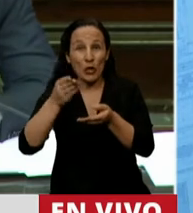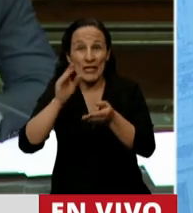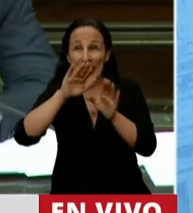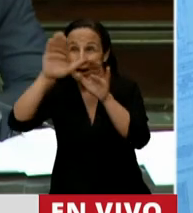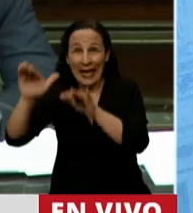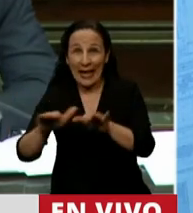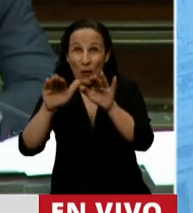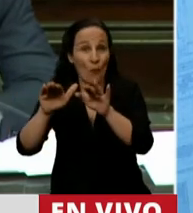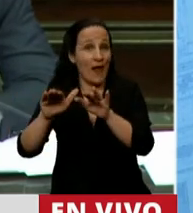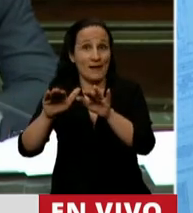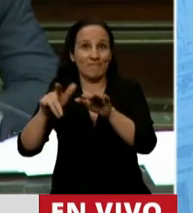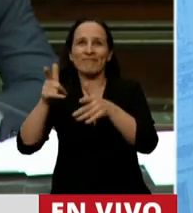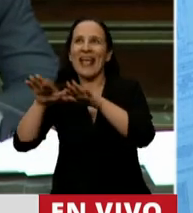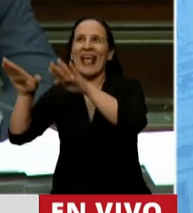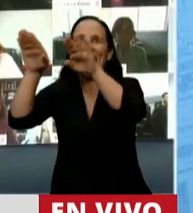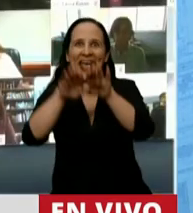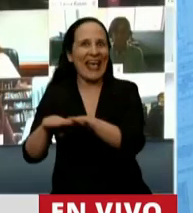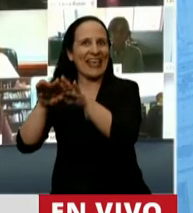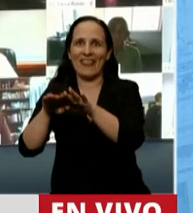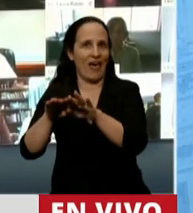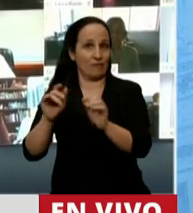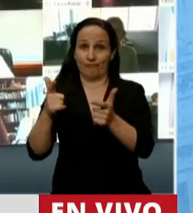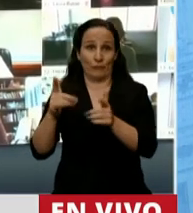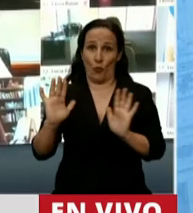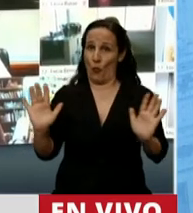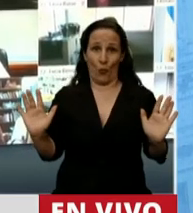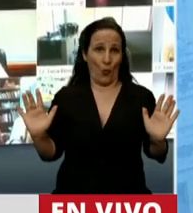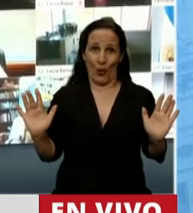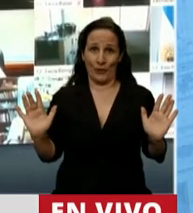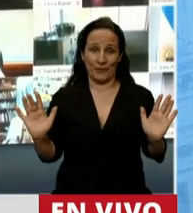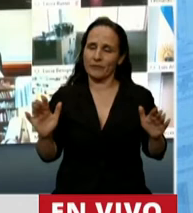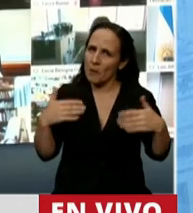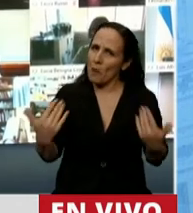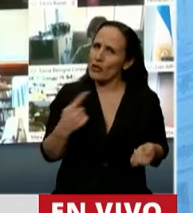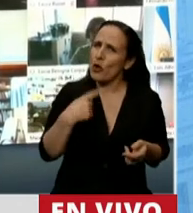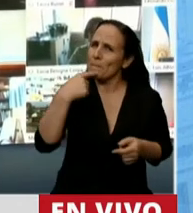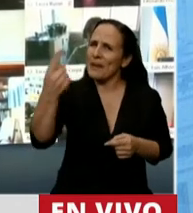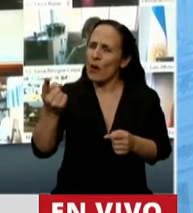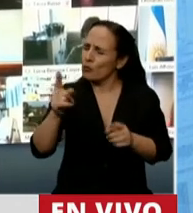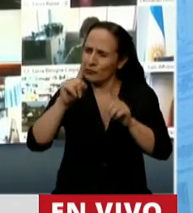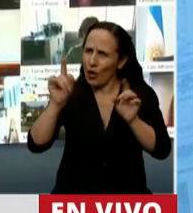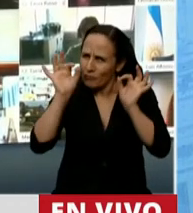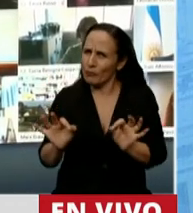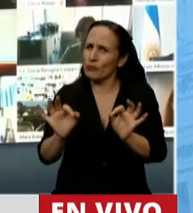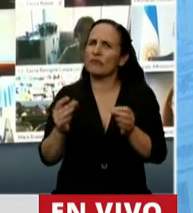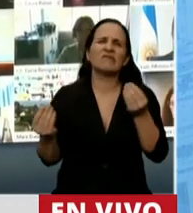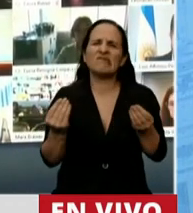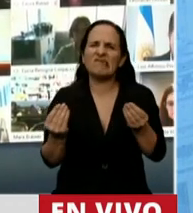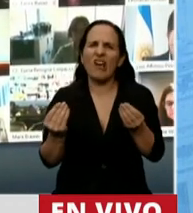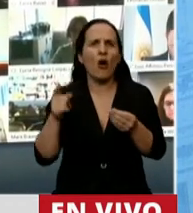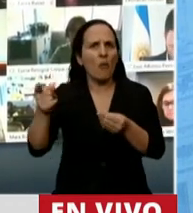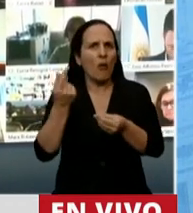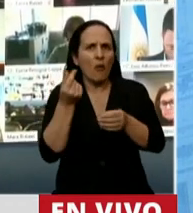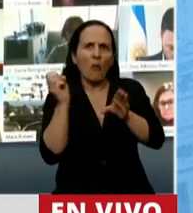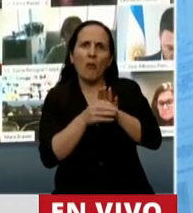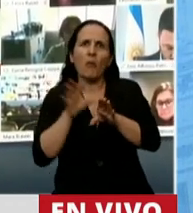decir, el criterio de equidad no se utilizó. En ese sentido, la pregunta concreta es cuál será el criterio para distribuir los